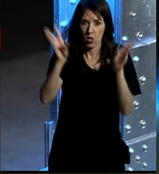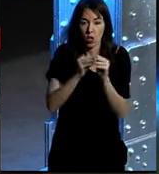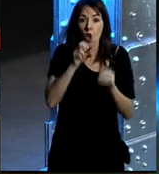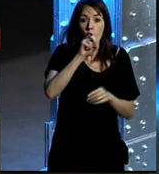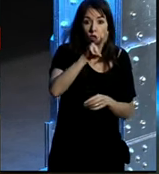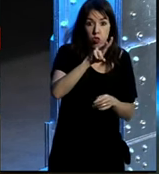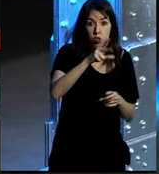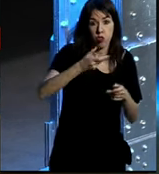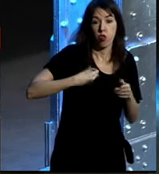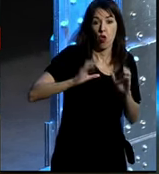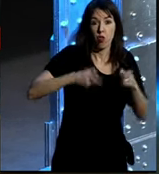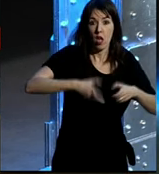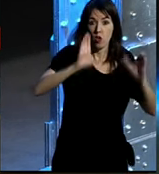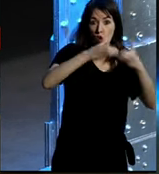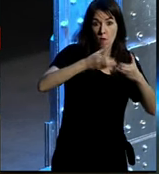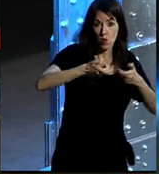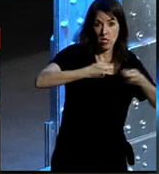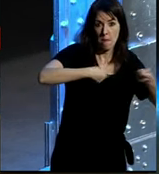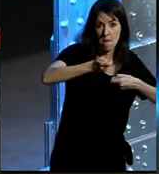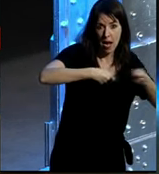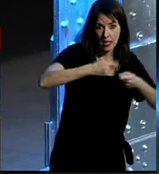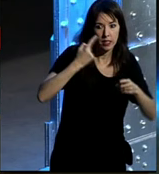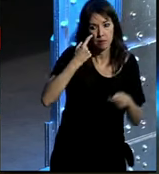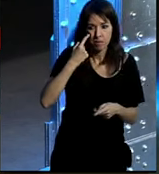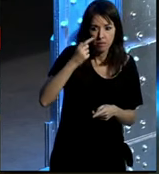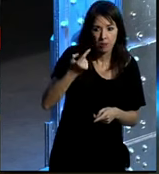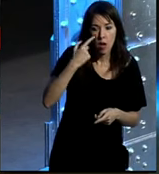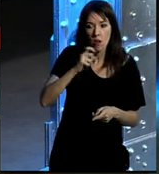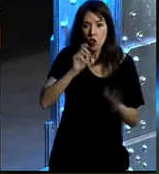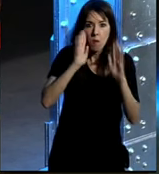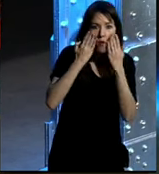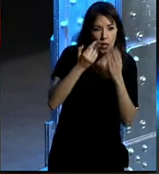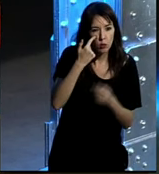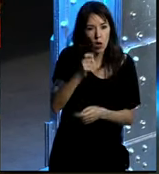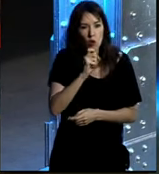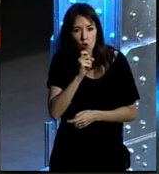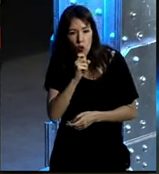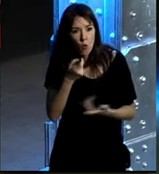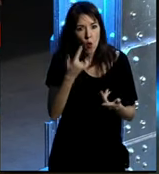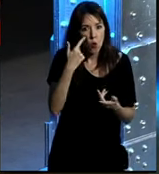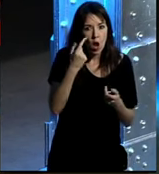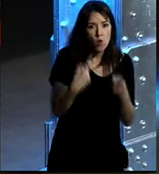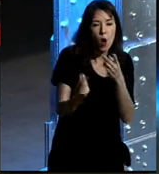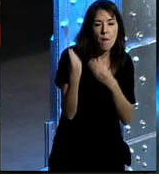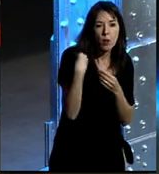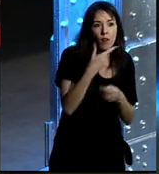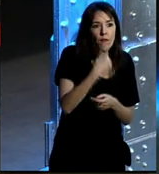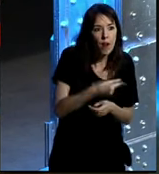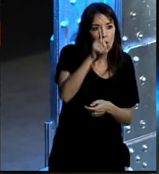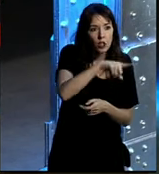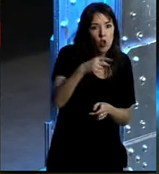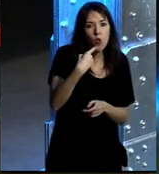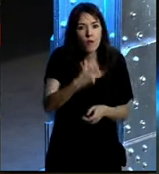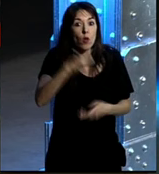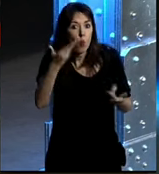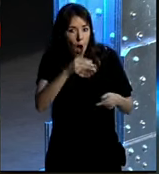12 community managers que están permanentemente pendientes del muro y distinguiendo entre cuáles qué consultas son sencillas y cuáles son más